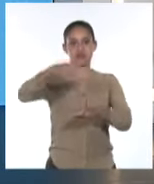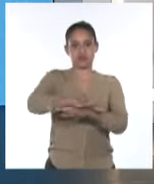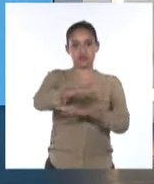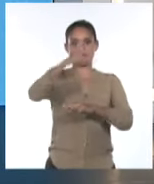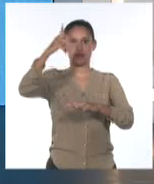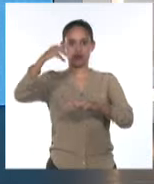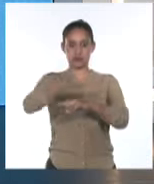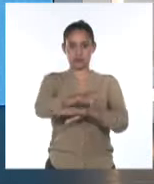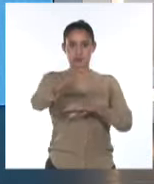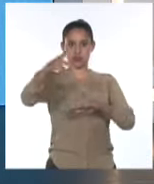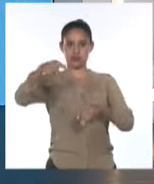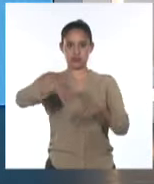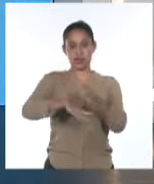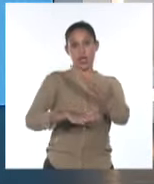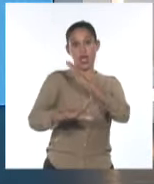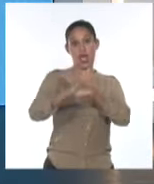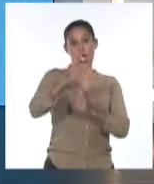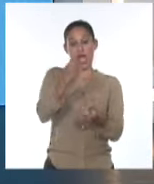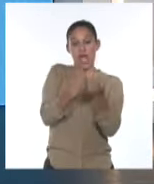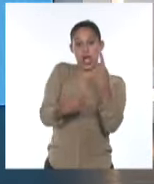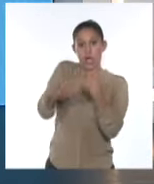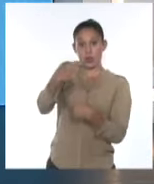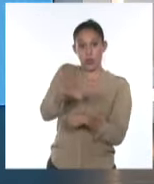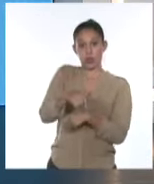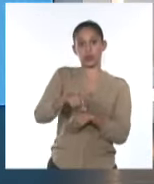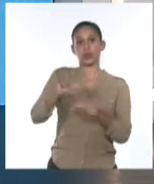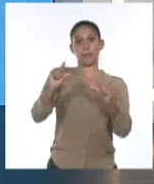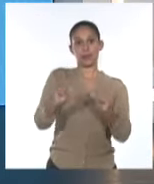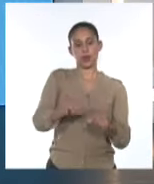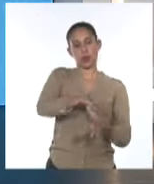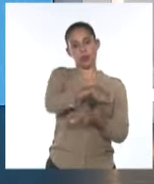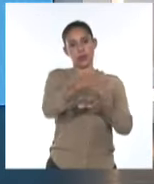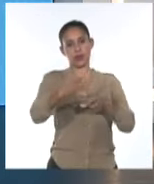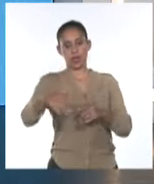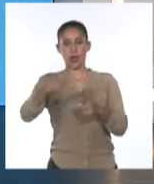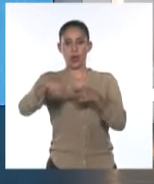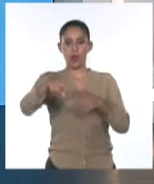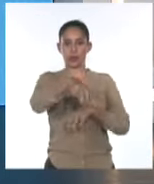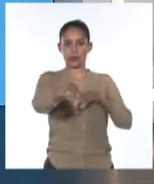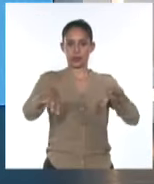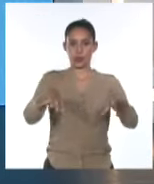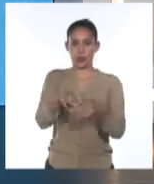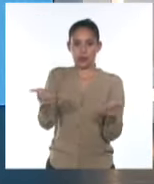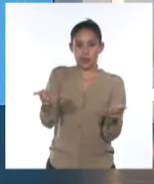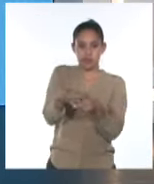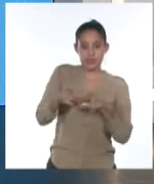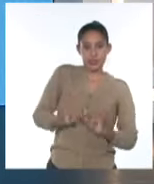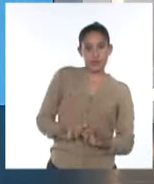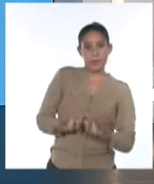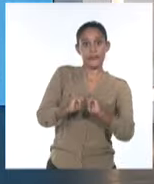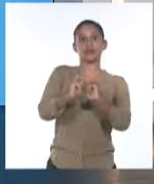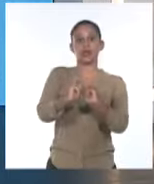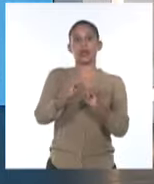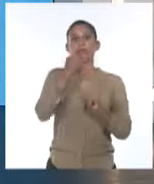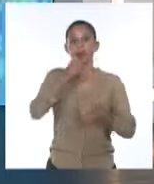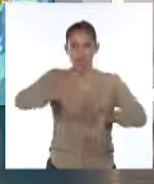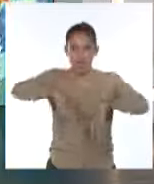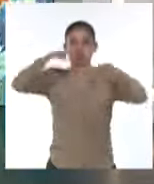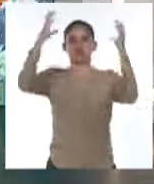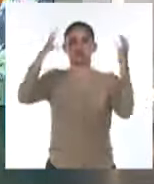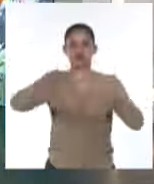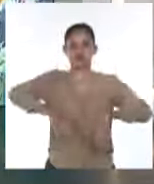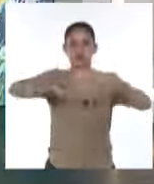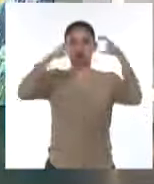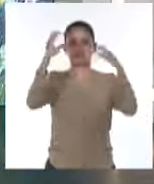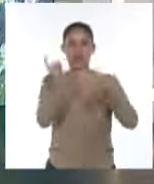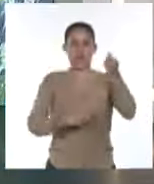bajas del sur de la región occidental y habrá poco oleaje en el resto de las costas. En resumen, para hoy, alta probabilidad de chubascos, lluvias